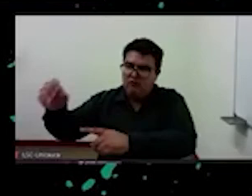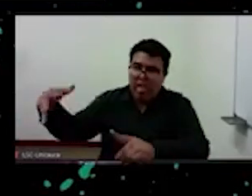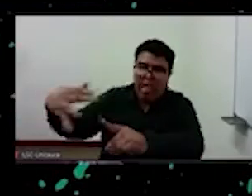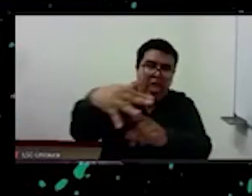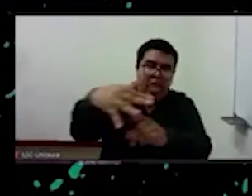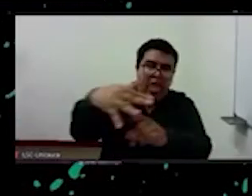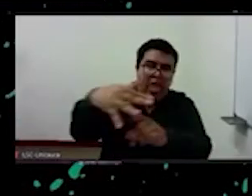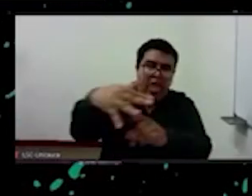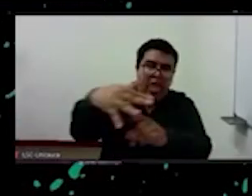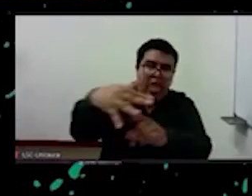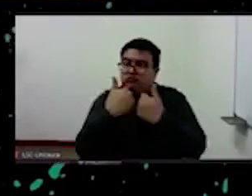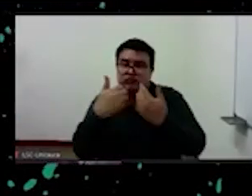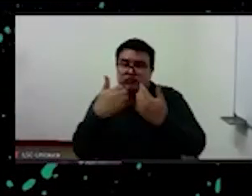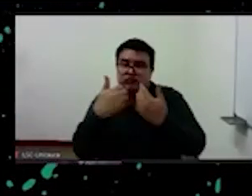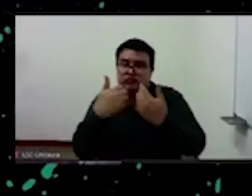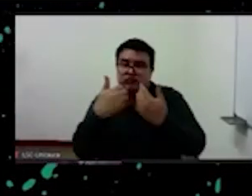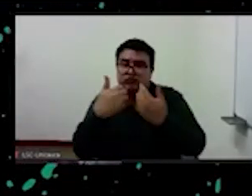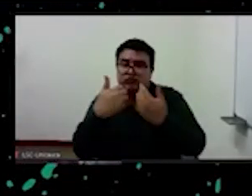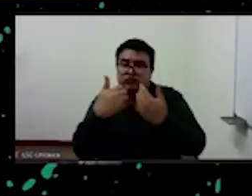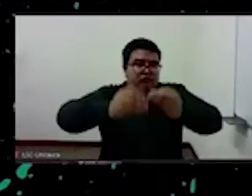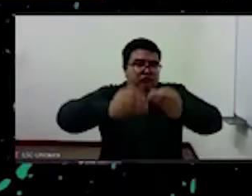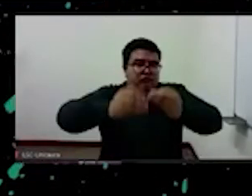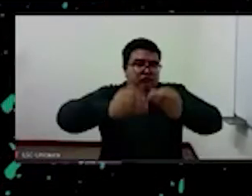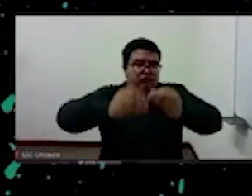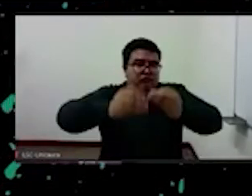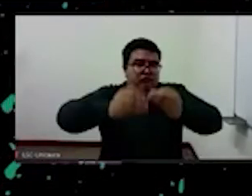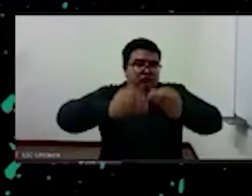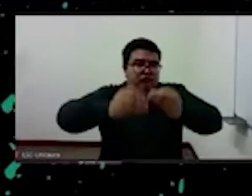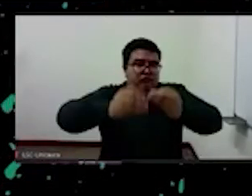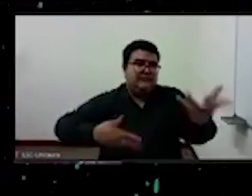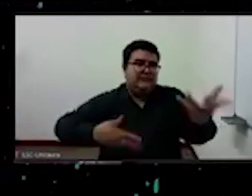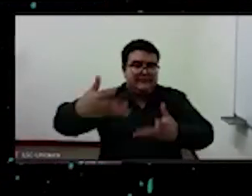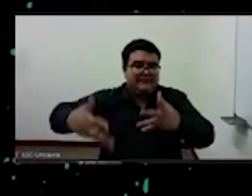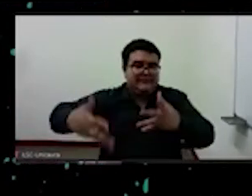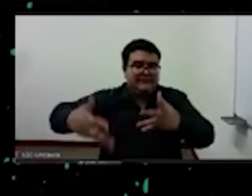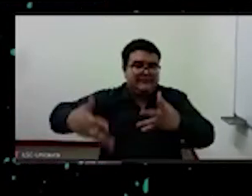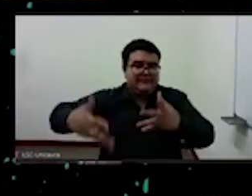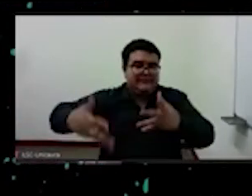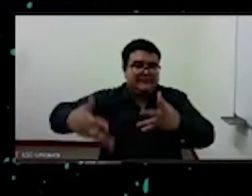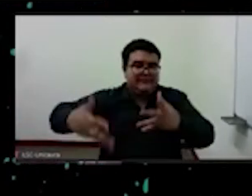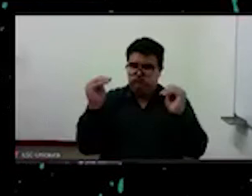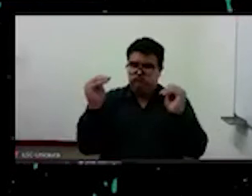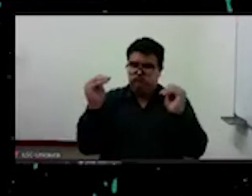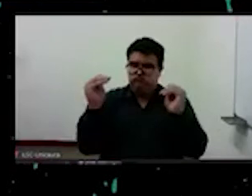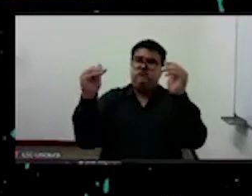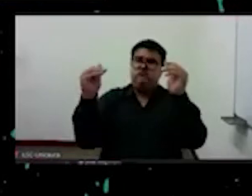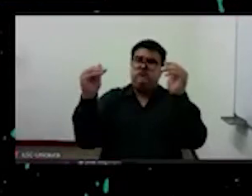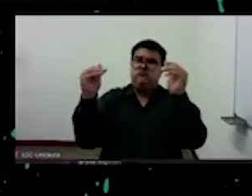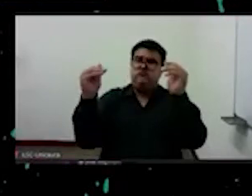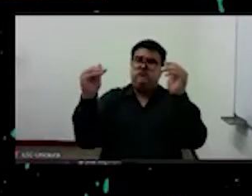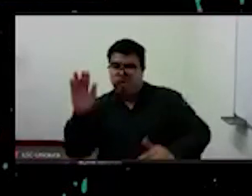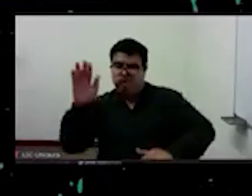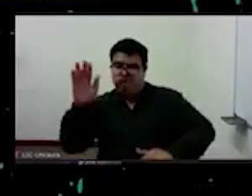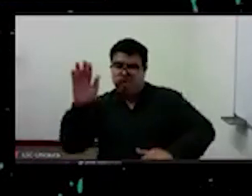formas diferentes de percibir la superioridad en culturas diferentes